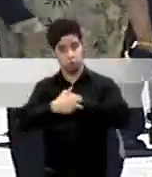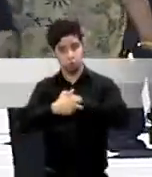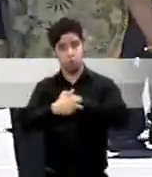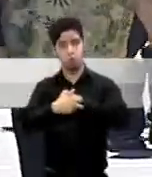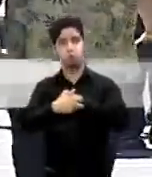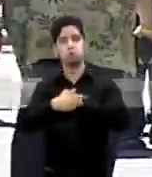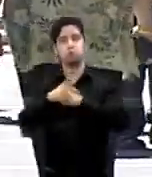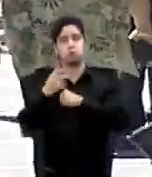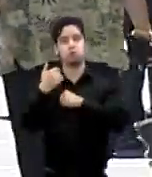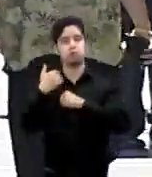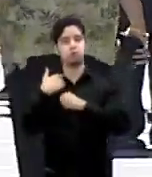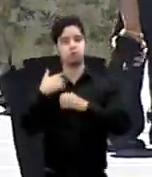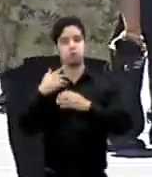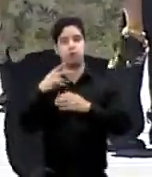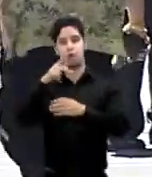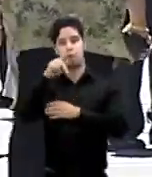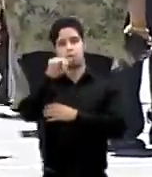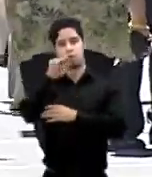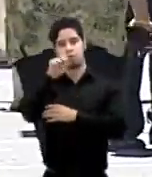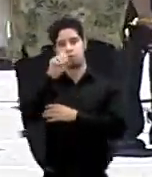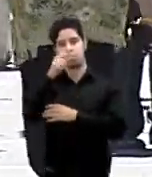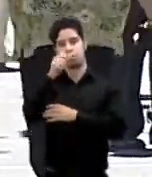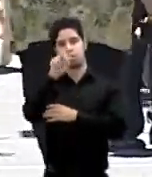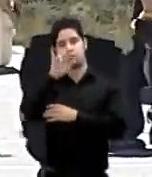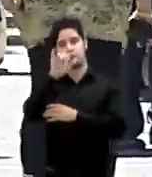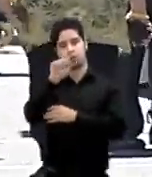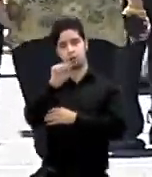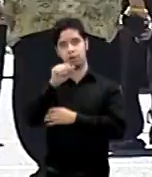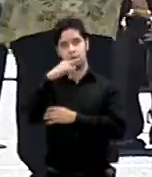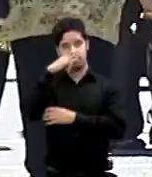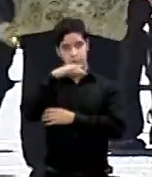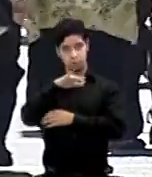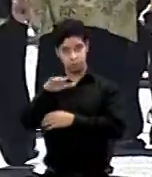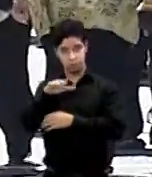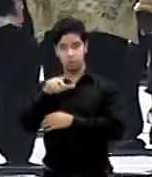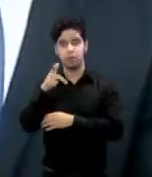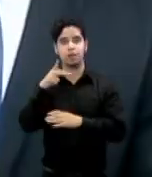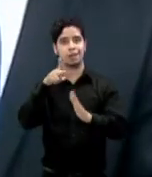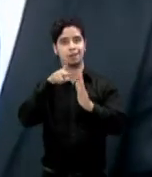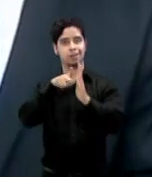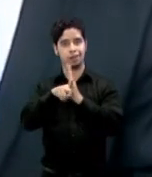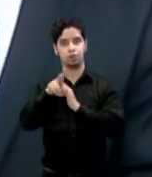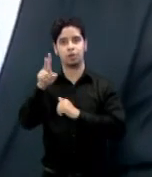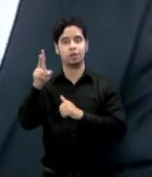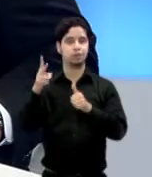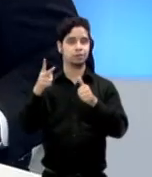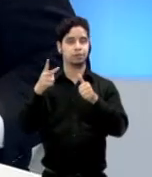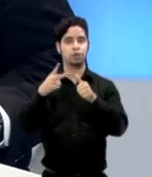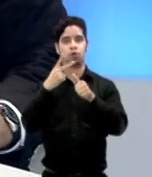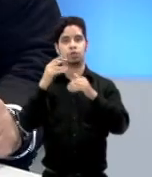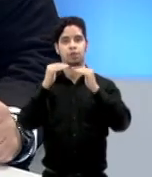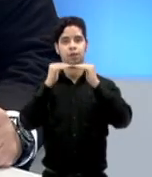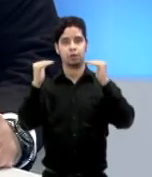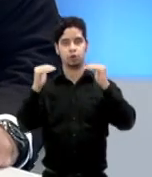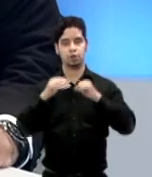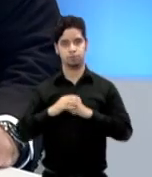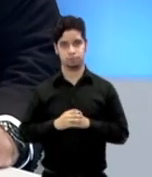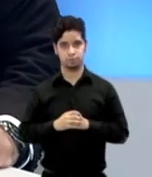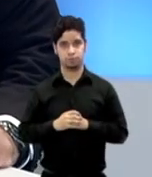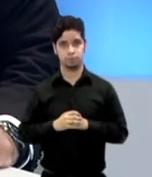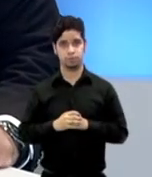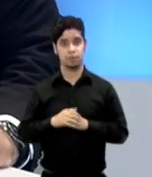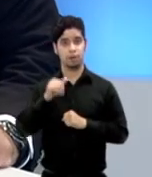pornografía infantil privación ilegal de custodia y asesinato en segundo grado de otra parte mañana